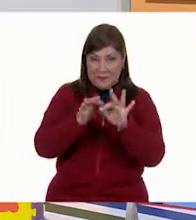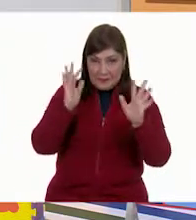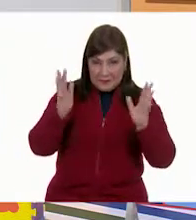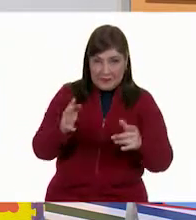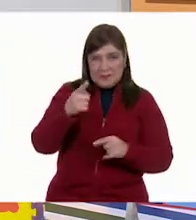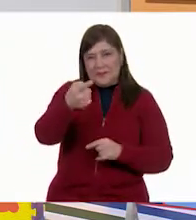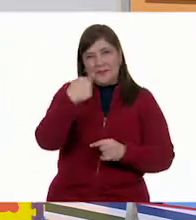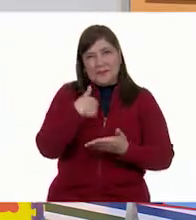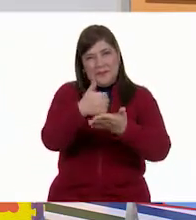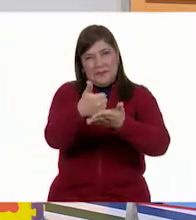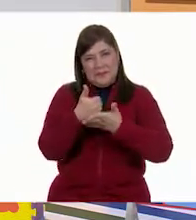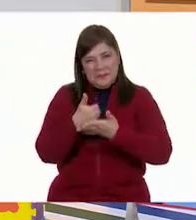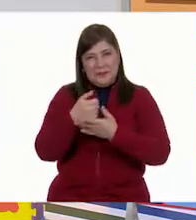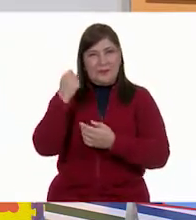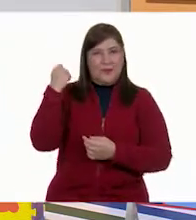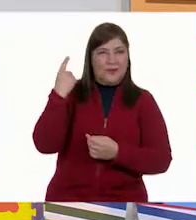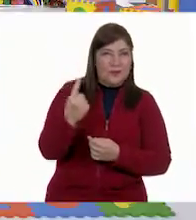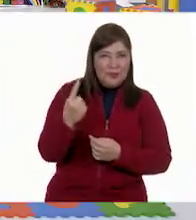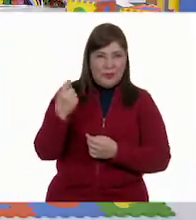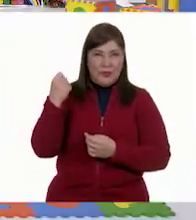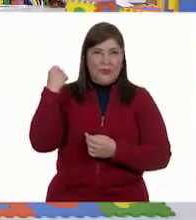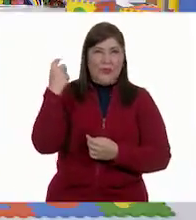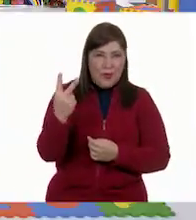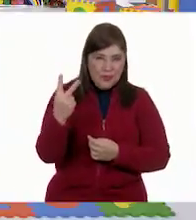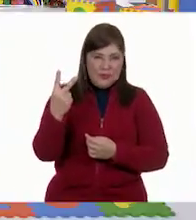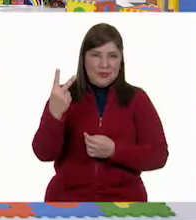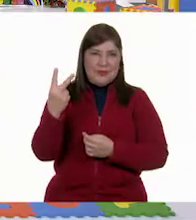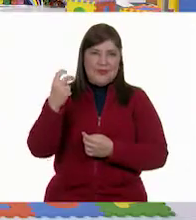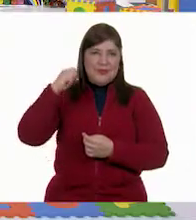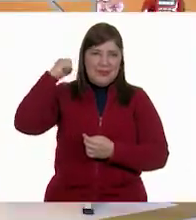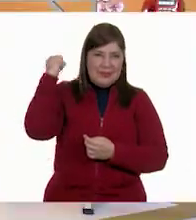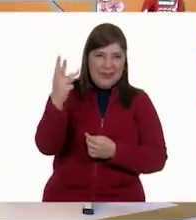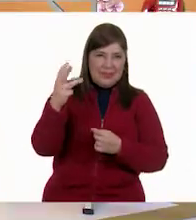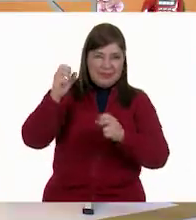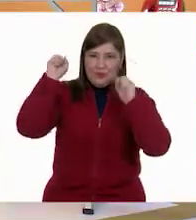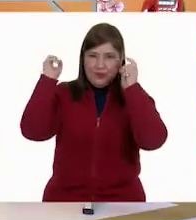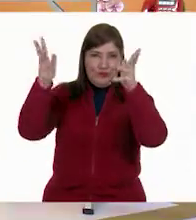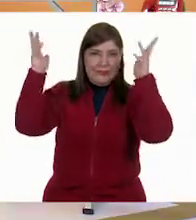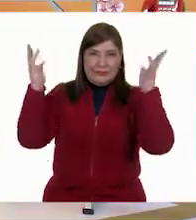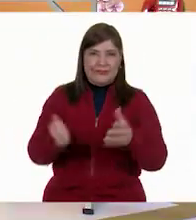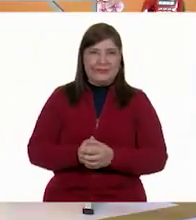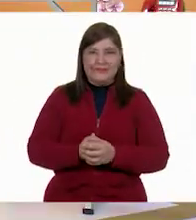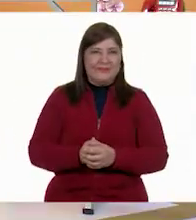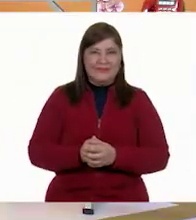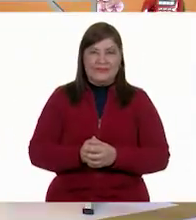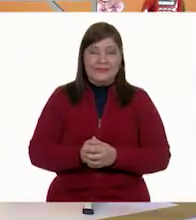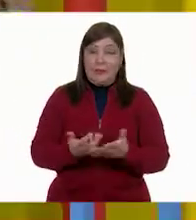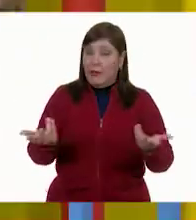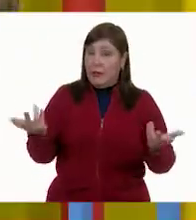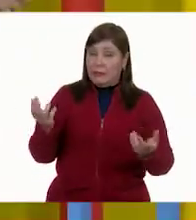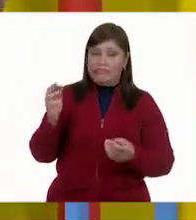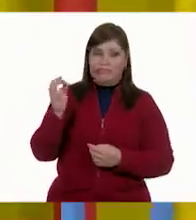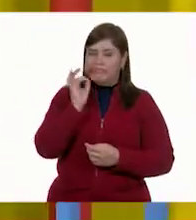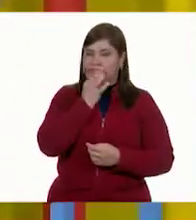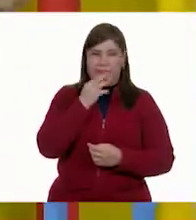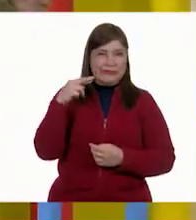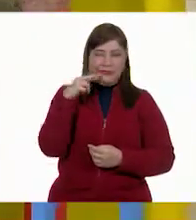Y ayúdenme. Uno. Uno. Dos. Tres. ¡Wow! ¡Qué rápido!